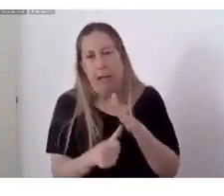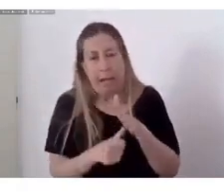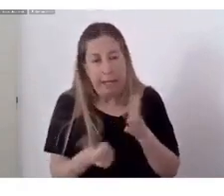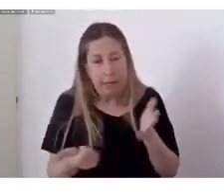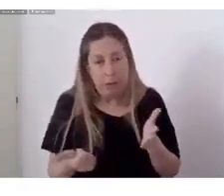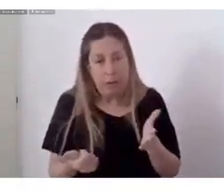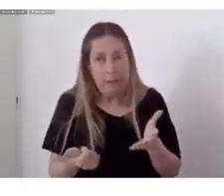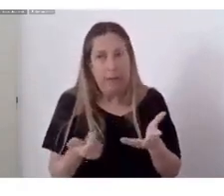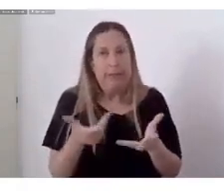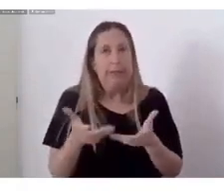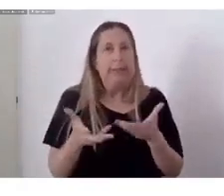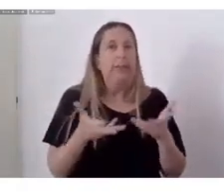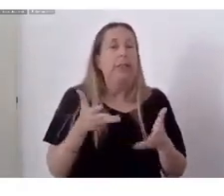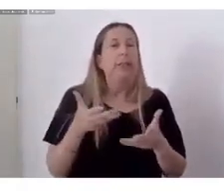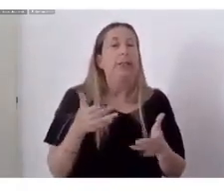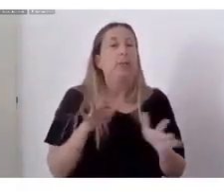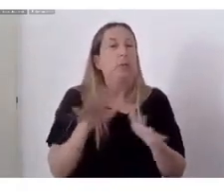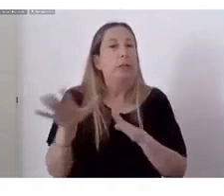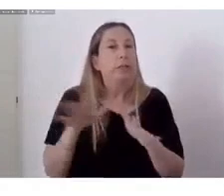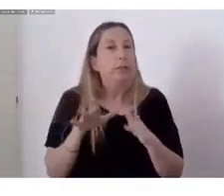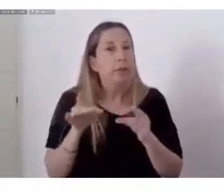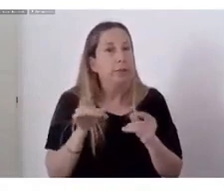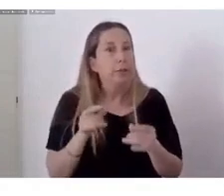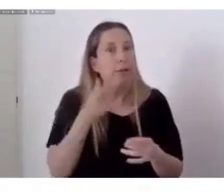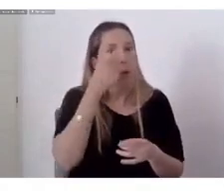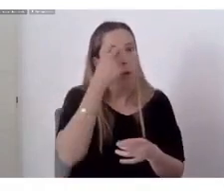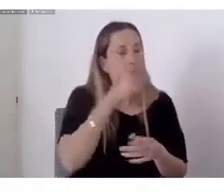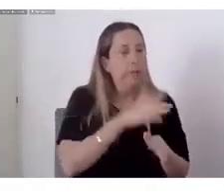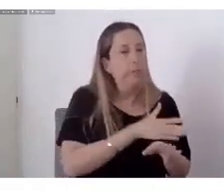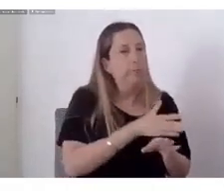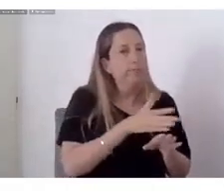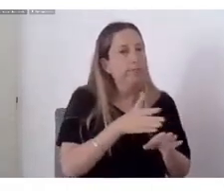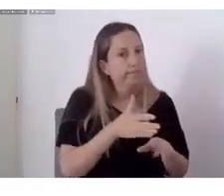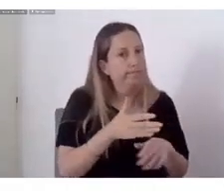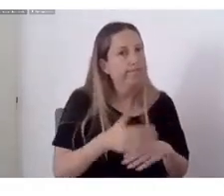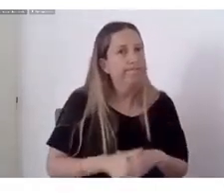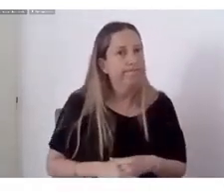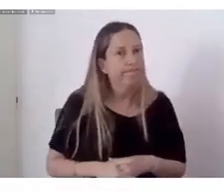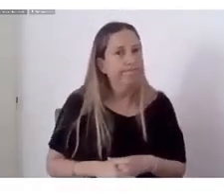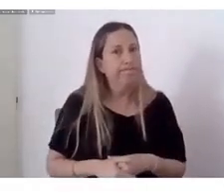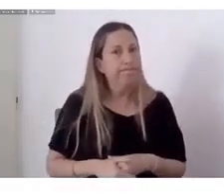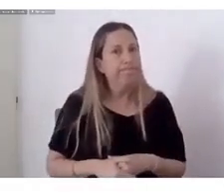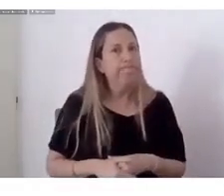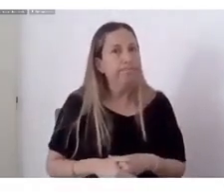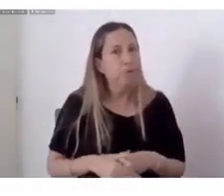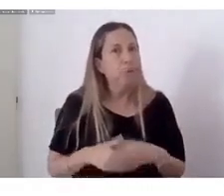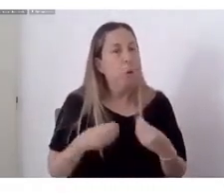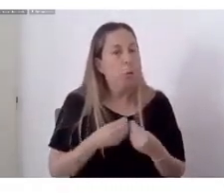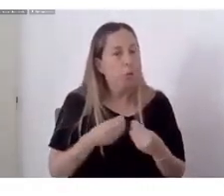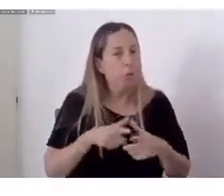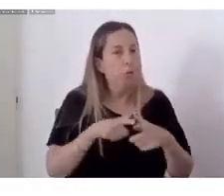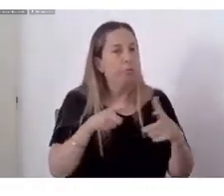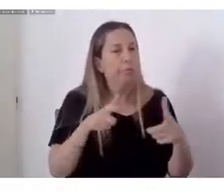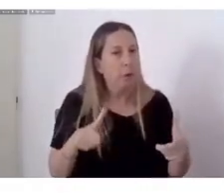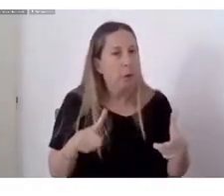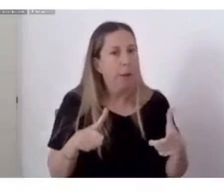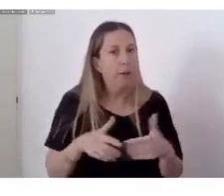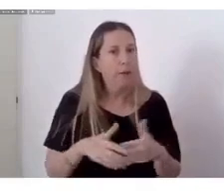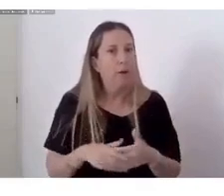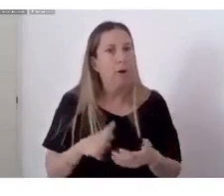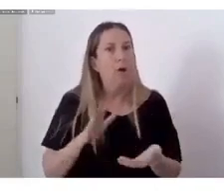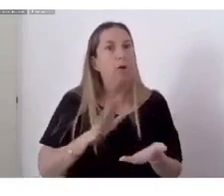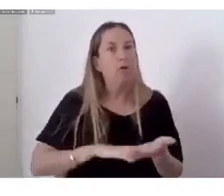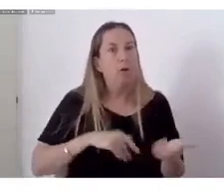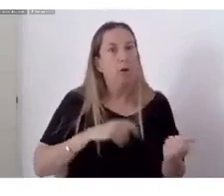vuelven Y este último tiempo Tuvimos un aumento Bastante importante Sobre Las violencias